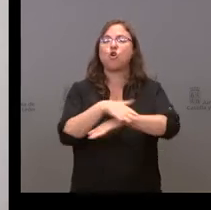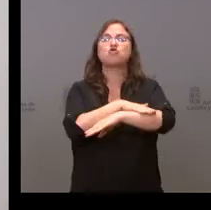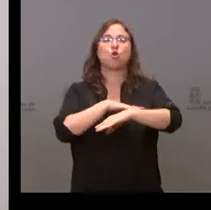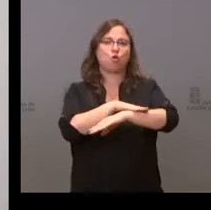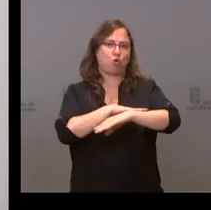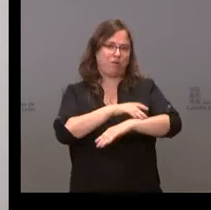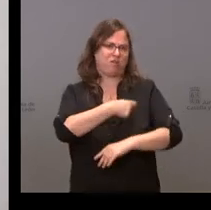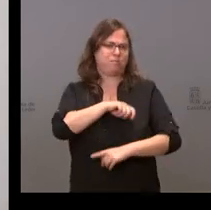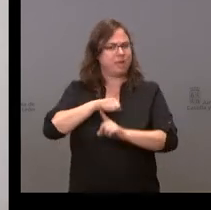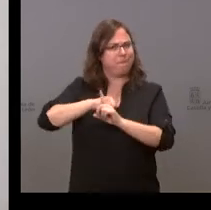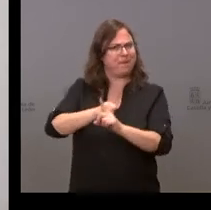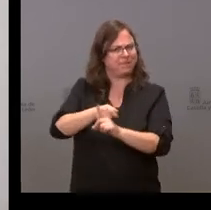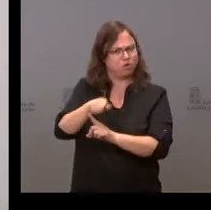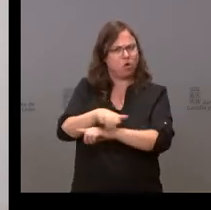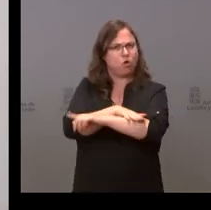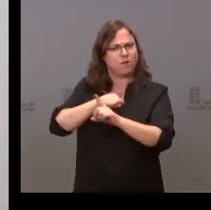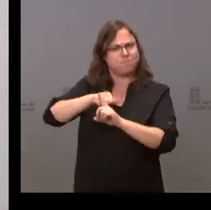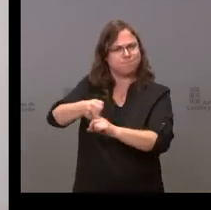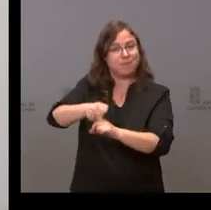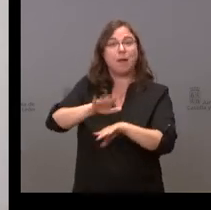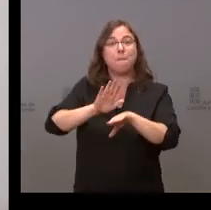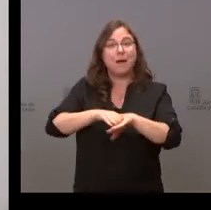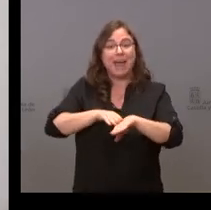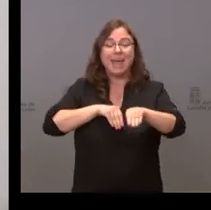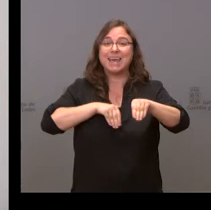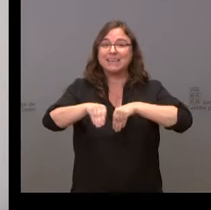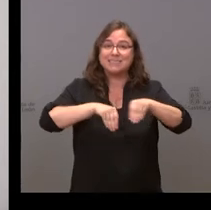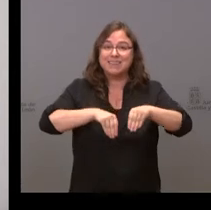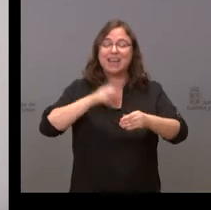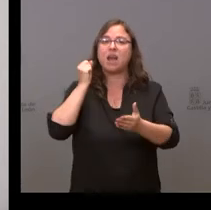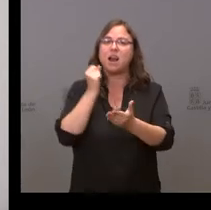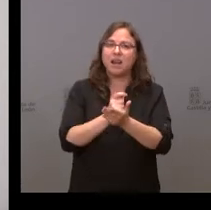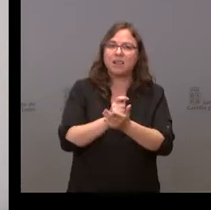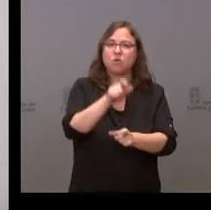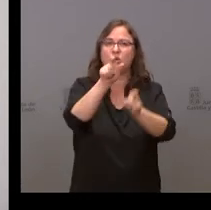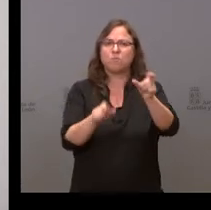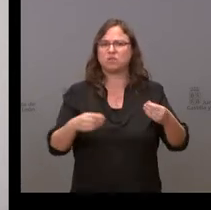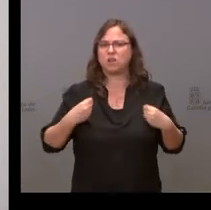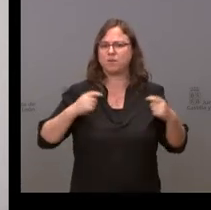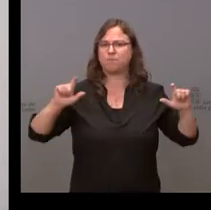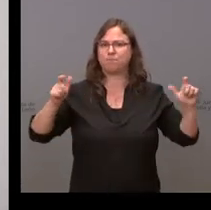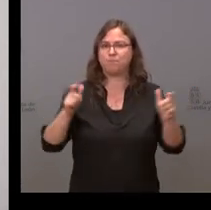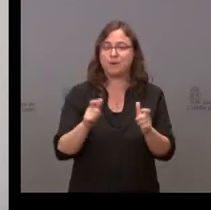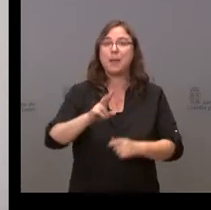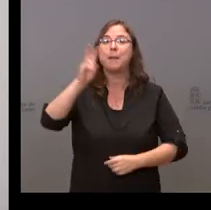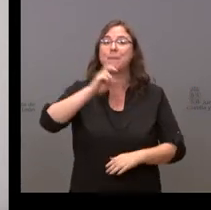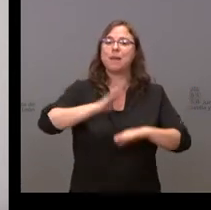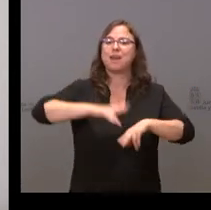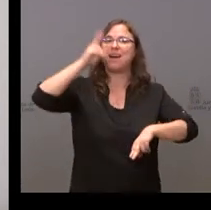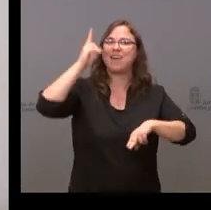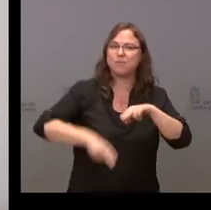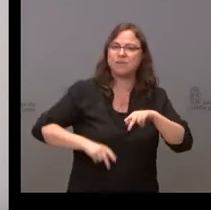presionar al Gobierno de España para que la estrategia del reto demográfico sirva para luchar contra la despoblación.